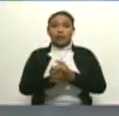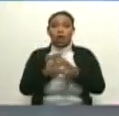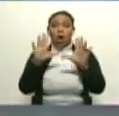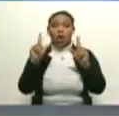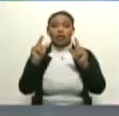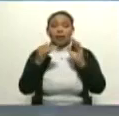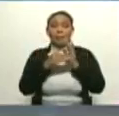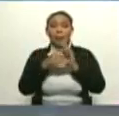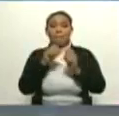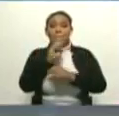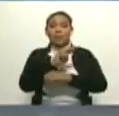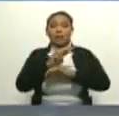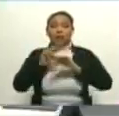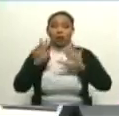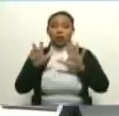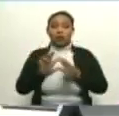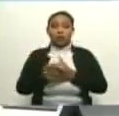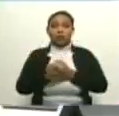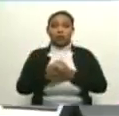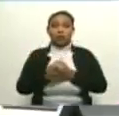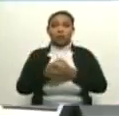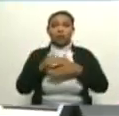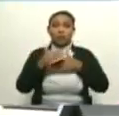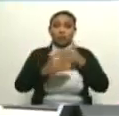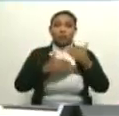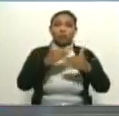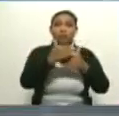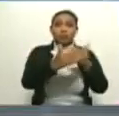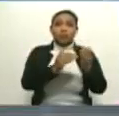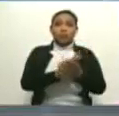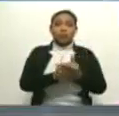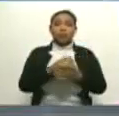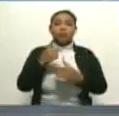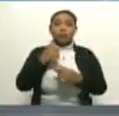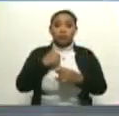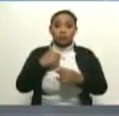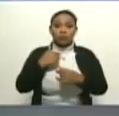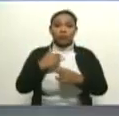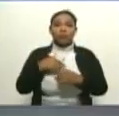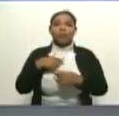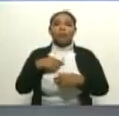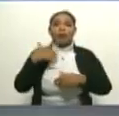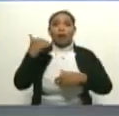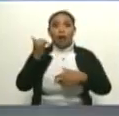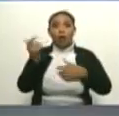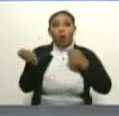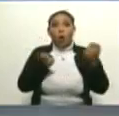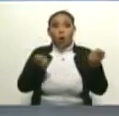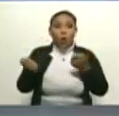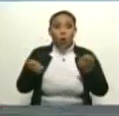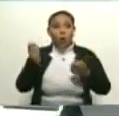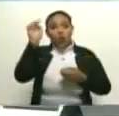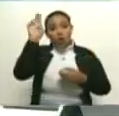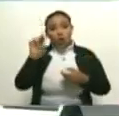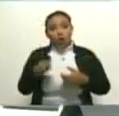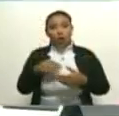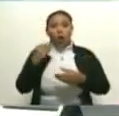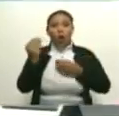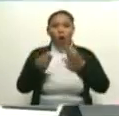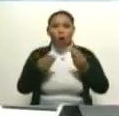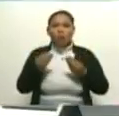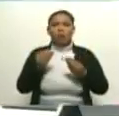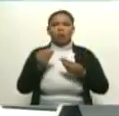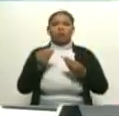.028. ¿Y fuiste contando uno por uno? Yo voy, yo llevo mi control diario. ¿Verdad? ¿Cómo ha cambiado esa